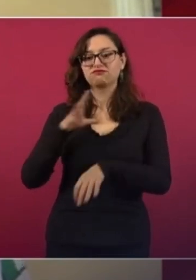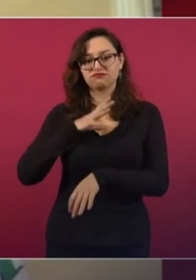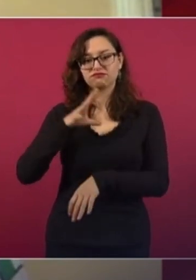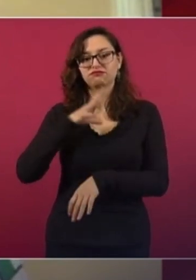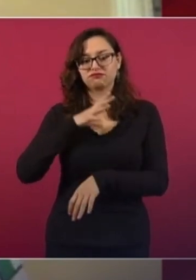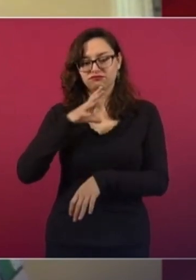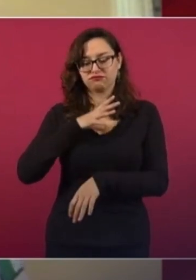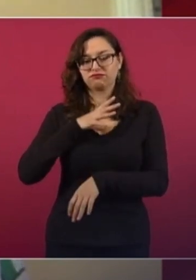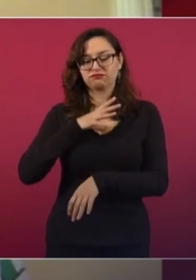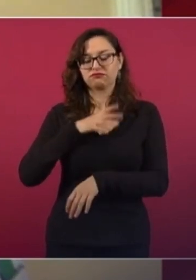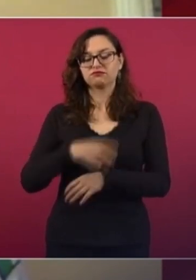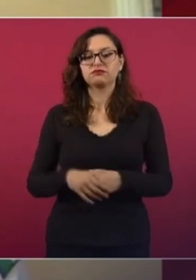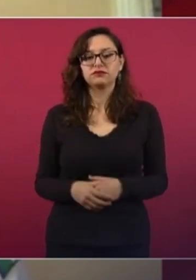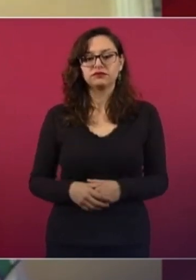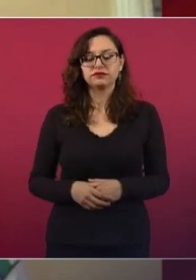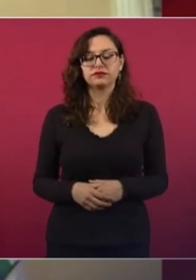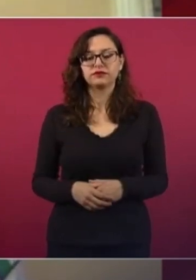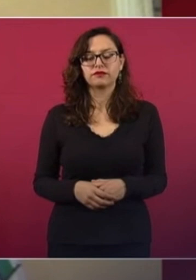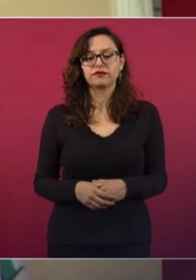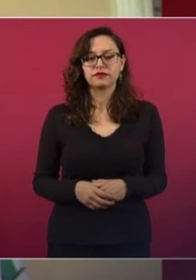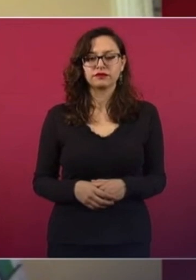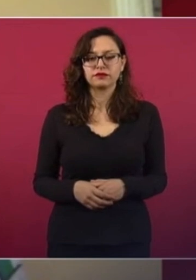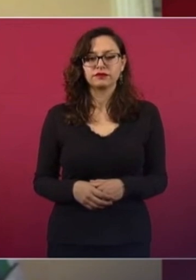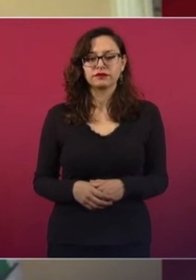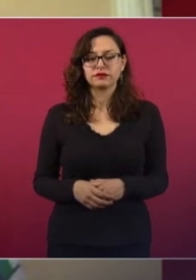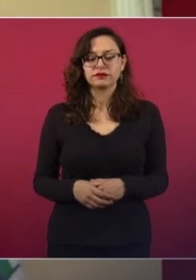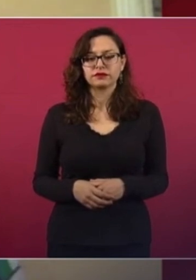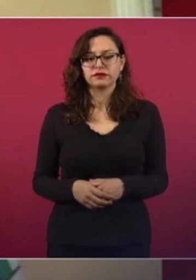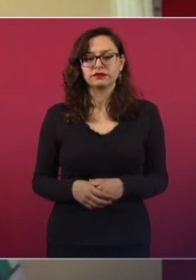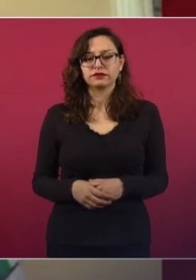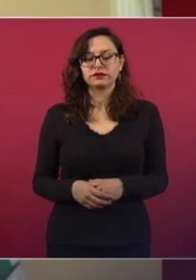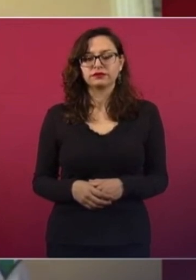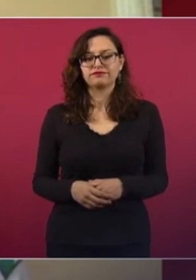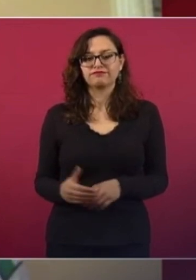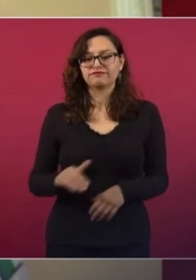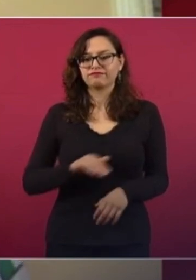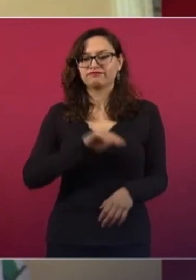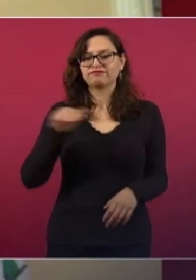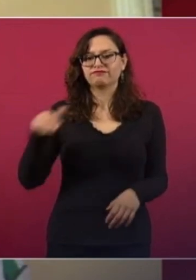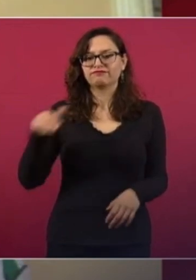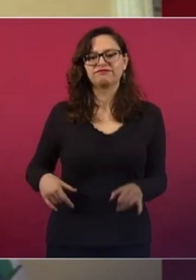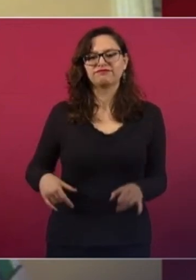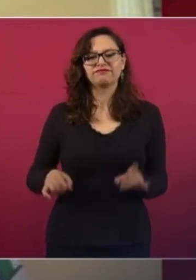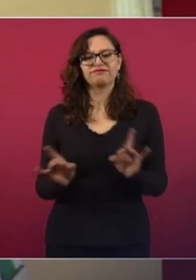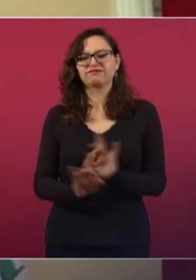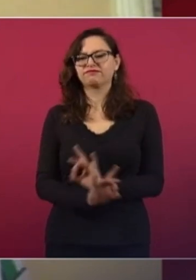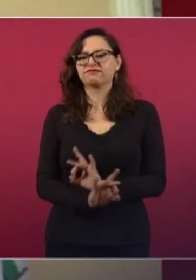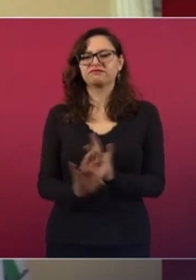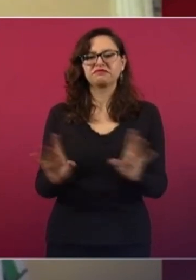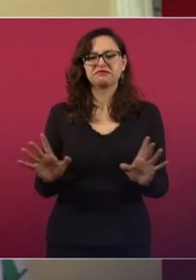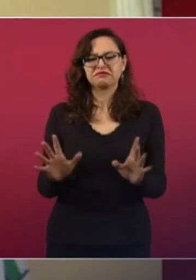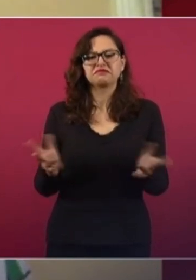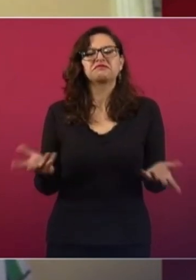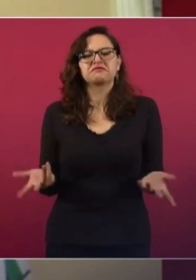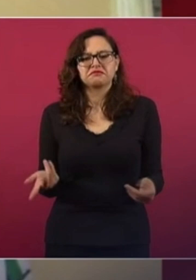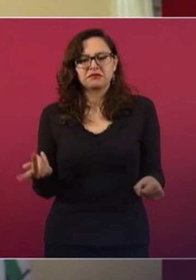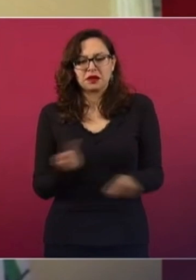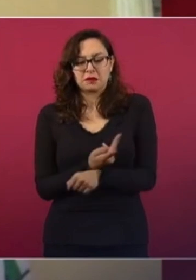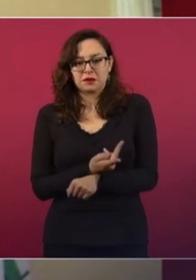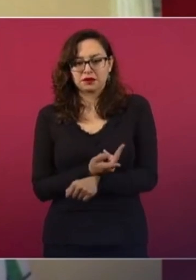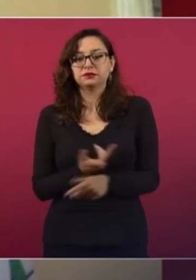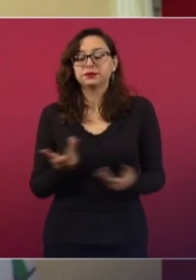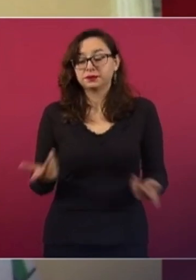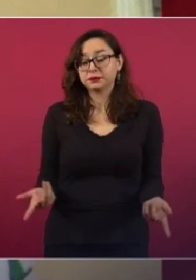dentro de la mina. El accidente ocurrió cuando los trabajadores, en el desarrollo de sus